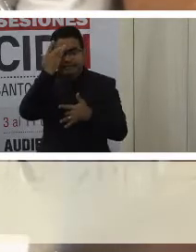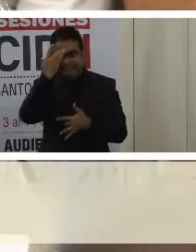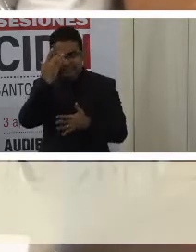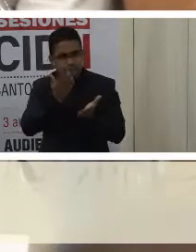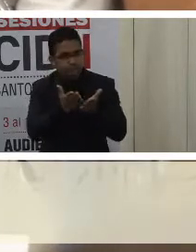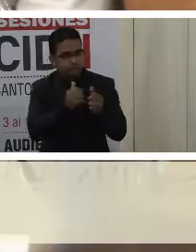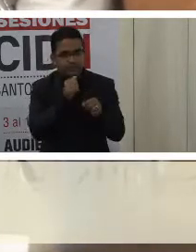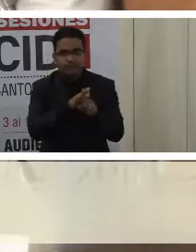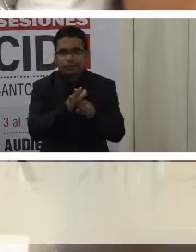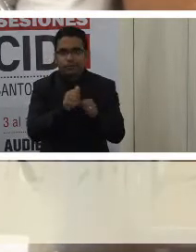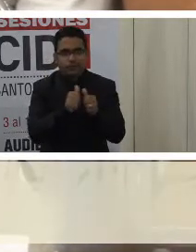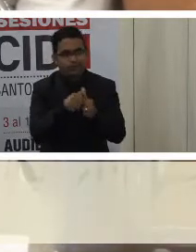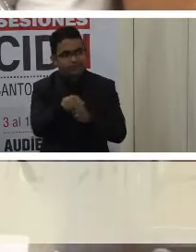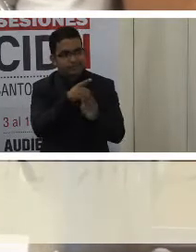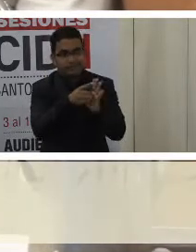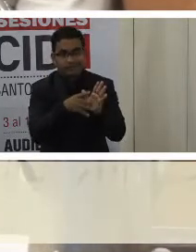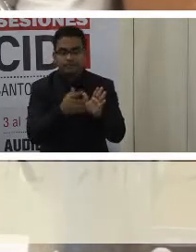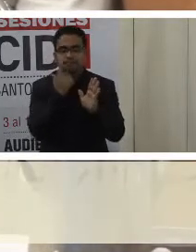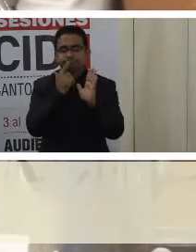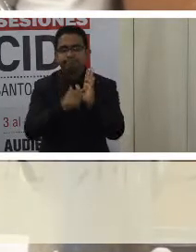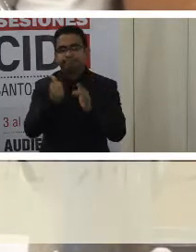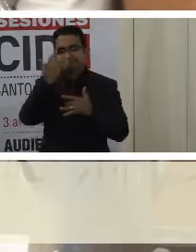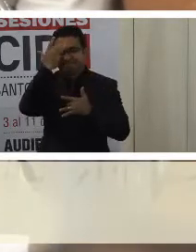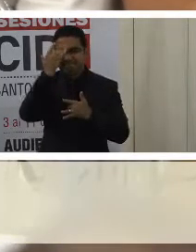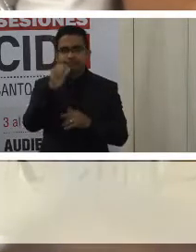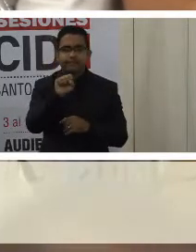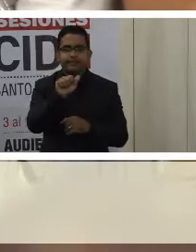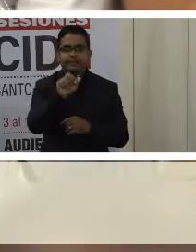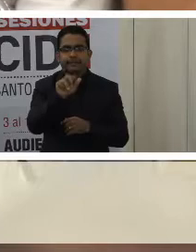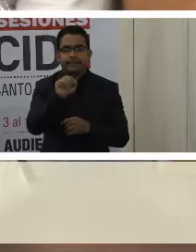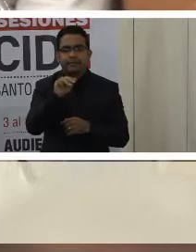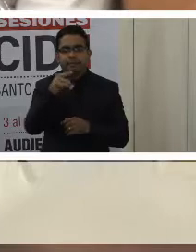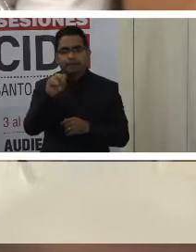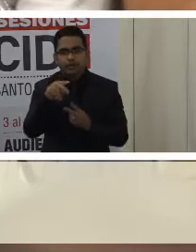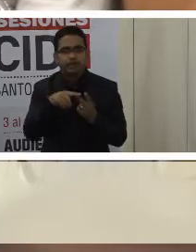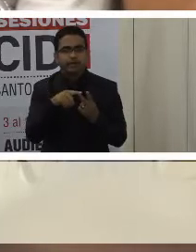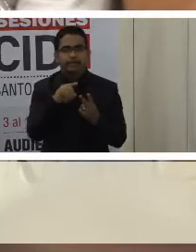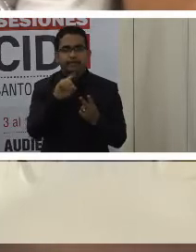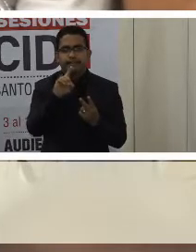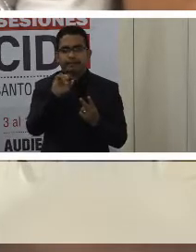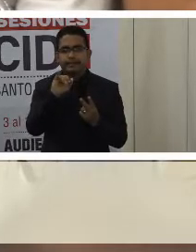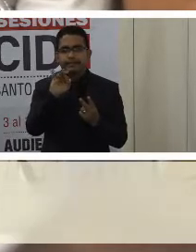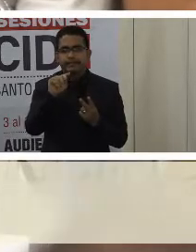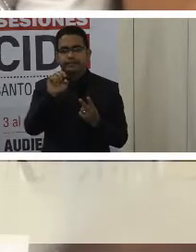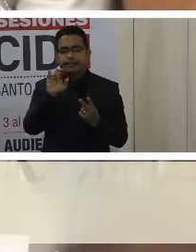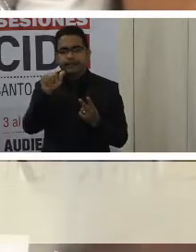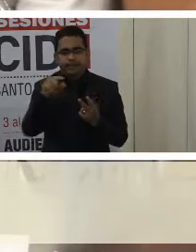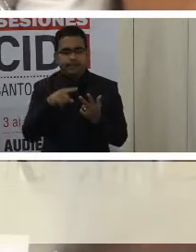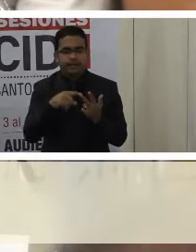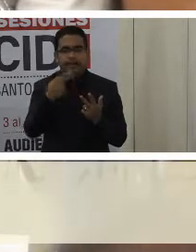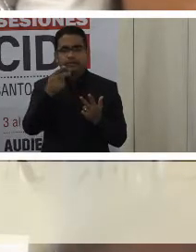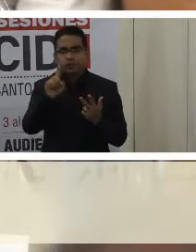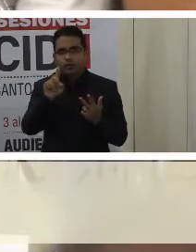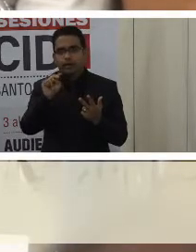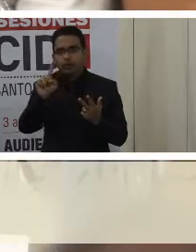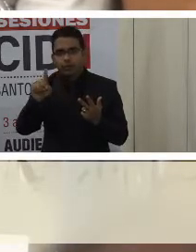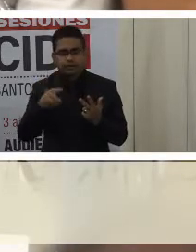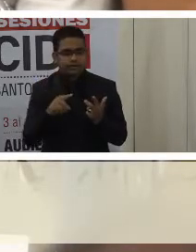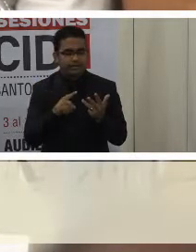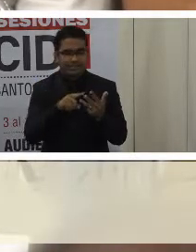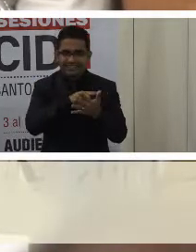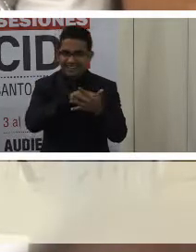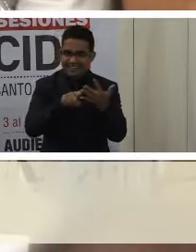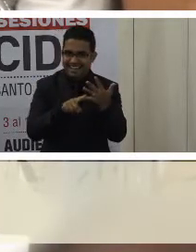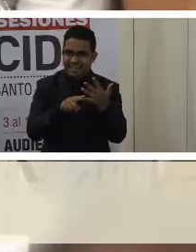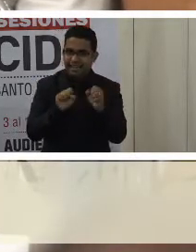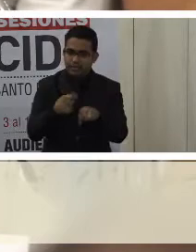Existen brotes de sarampión, disteria, influenza, H1N1, prevenibles con vacunas que están complicando la